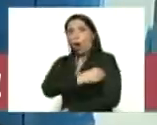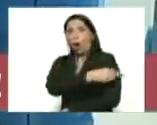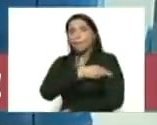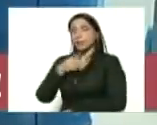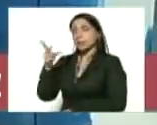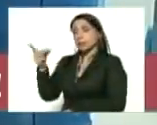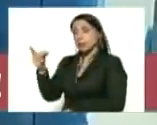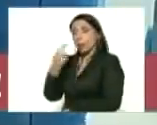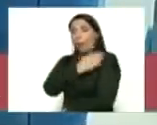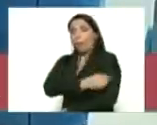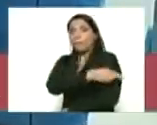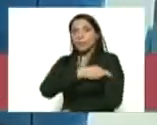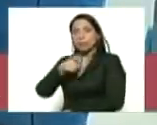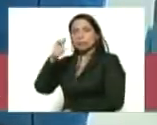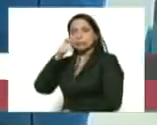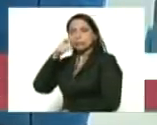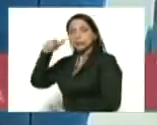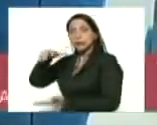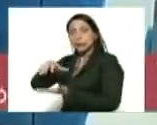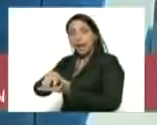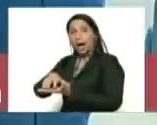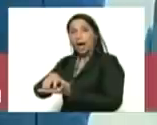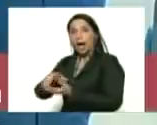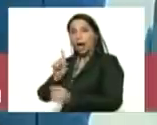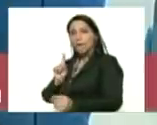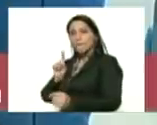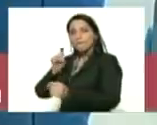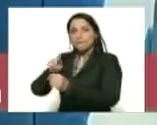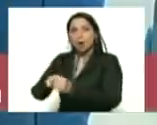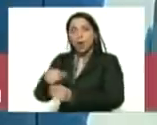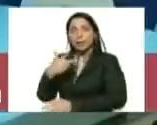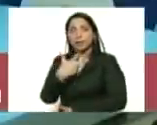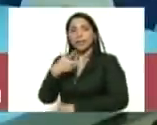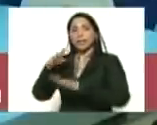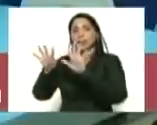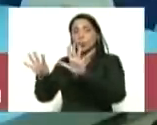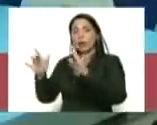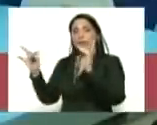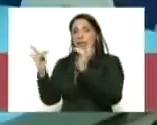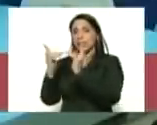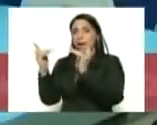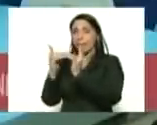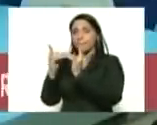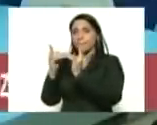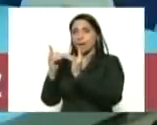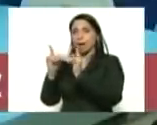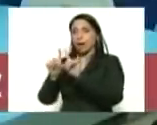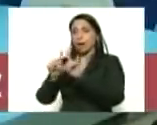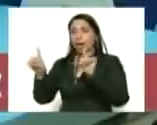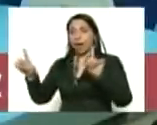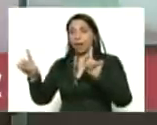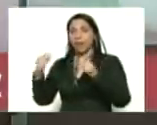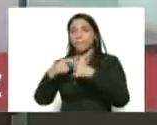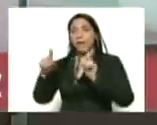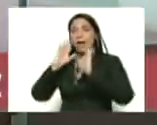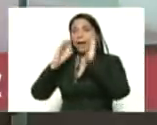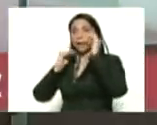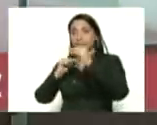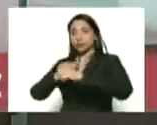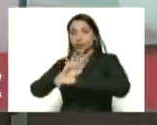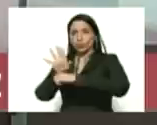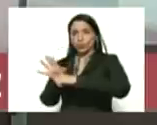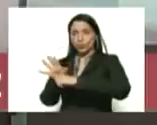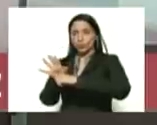hospital centenar del estado se incorporan 39 camas de hospitalización aislado para la obtención del COVID